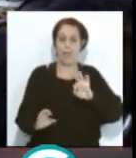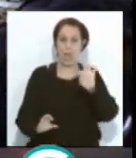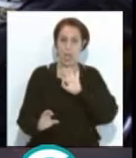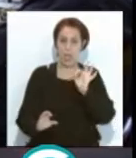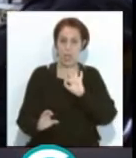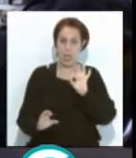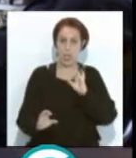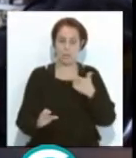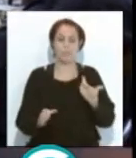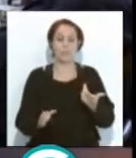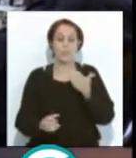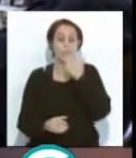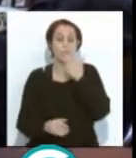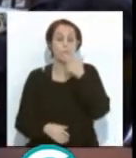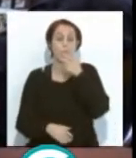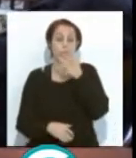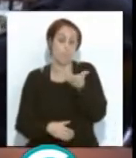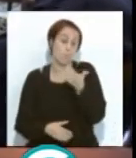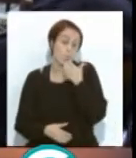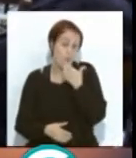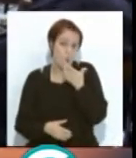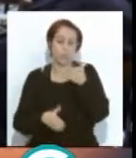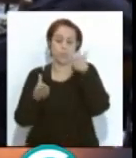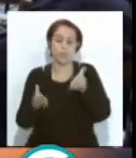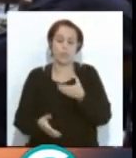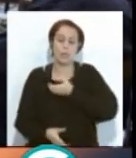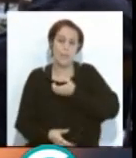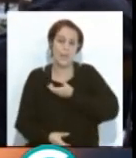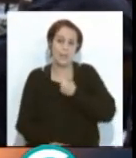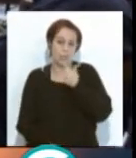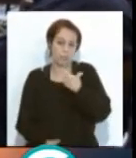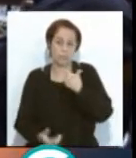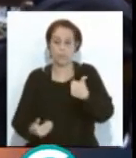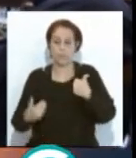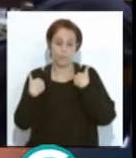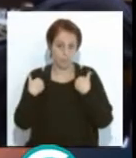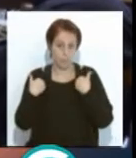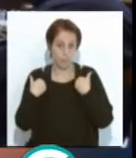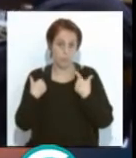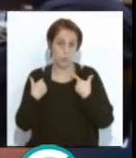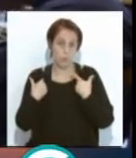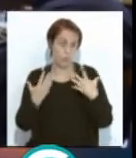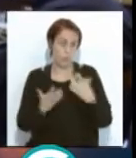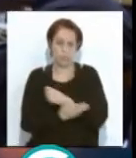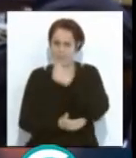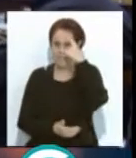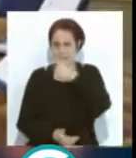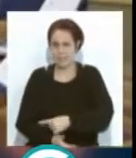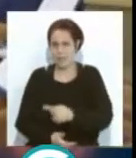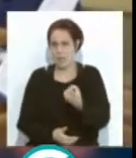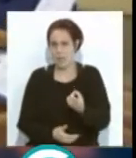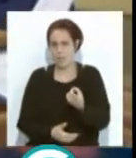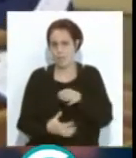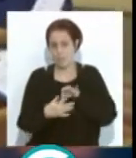cuando, si por ejemplo decimos que es el ayuntamiento, ahora todos conocemos las